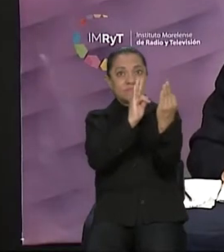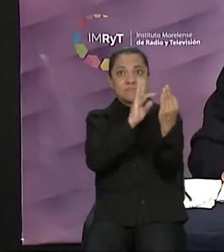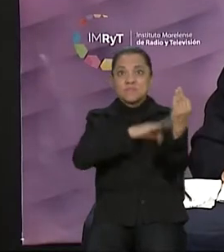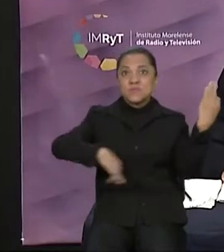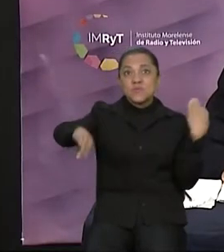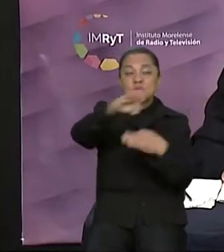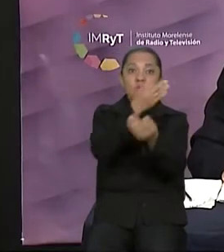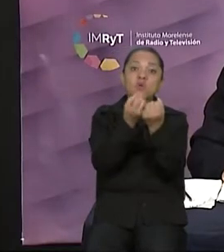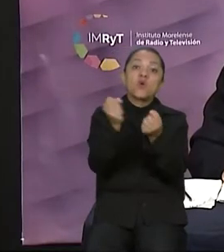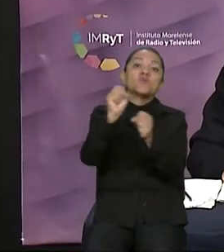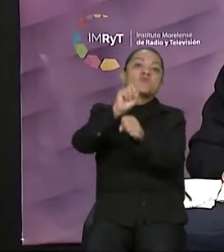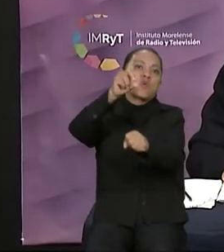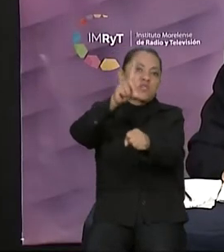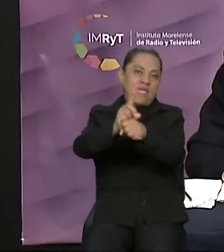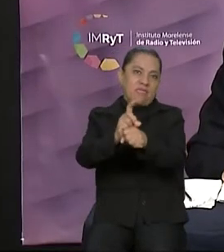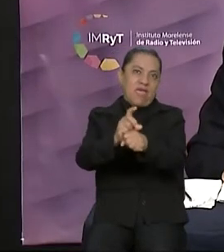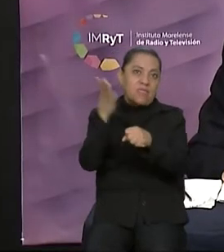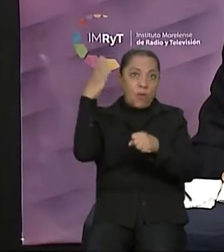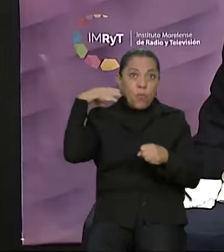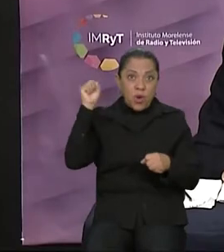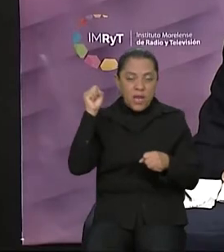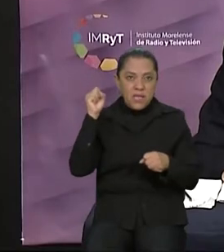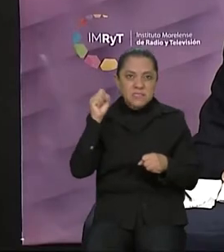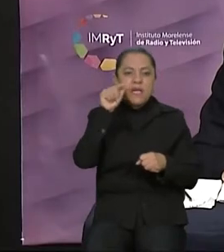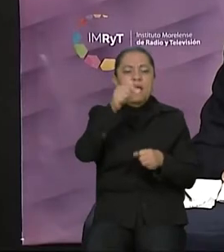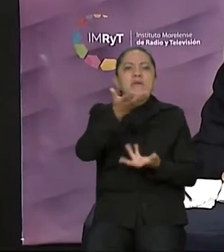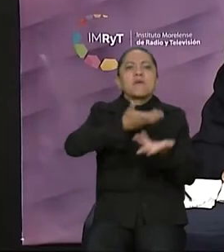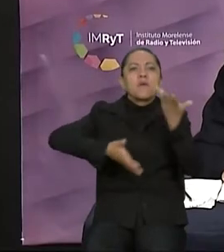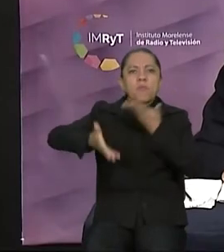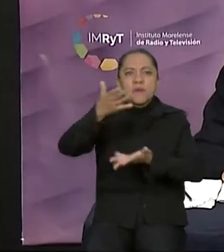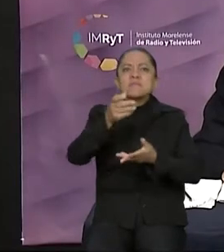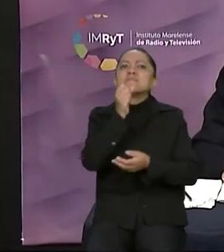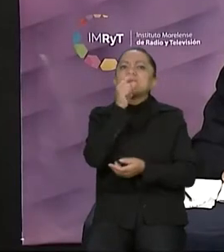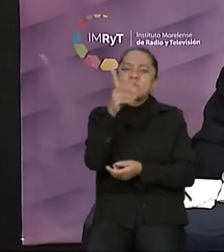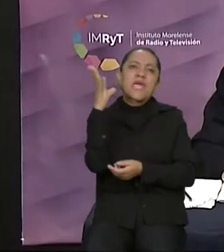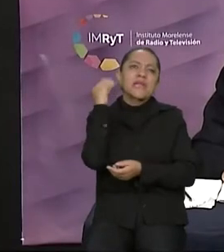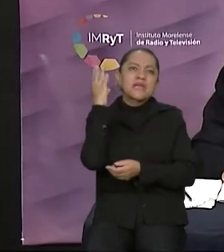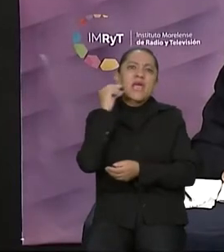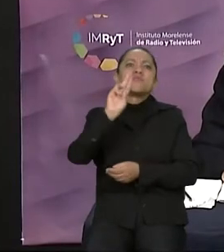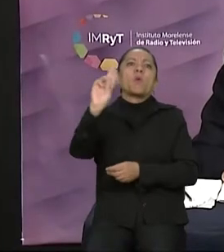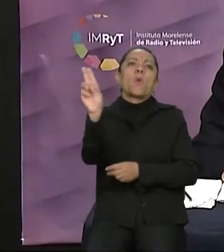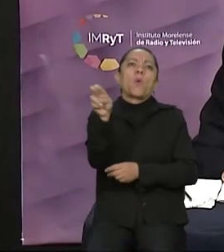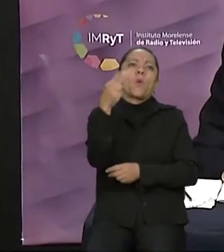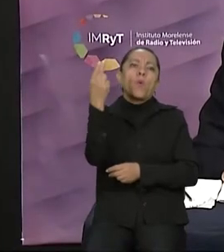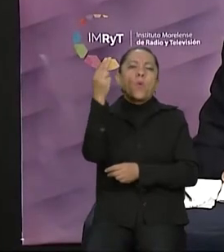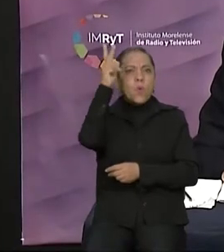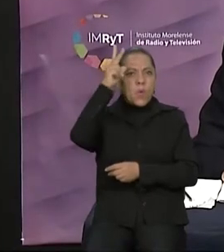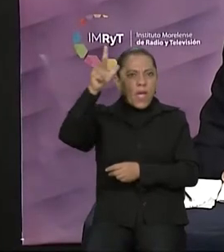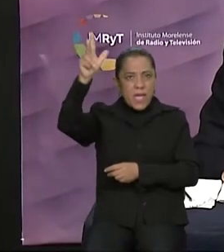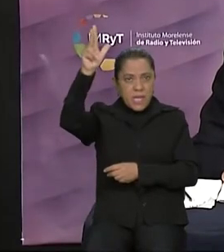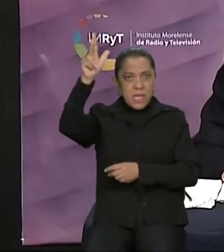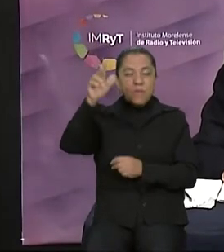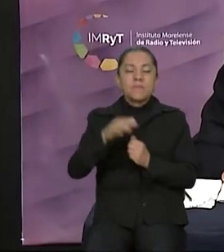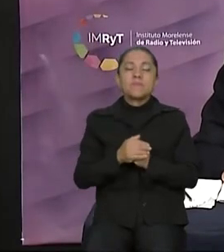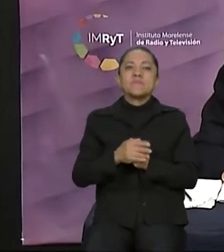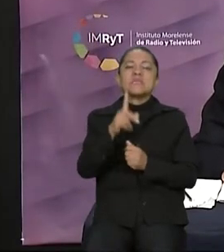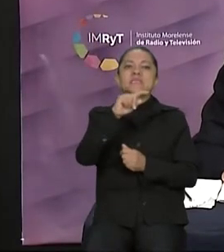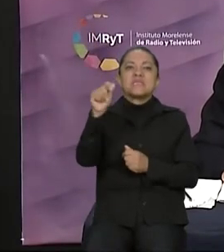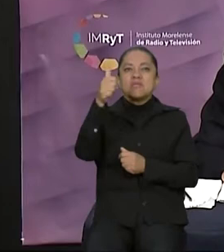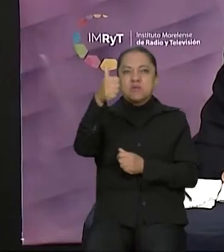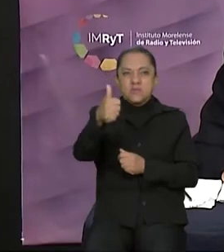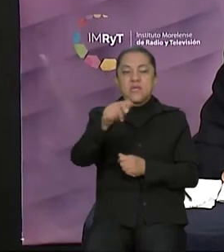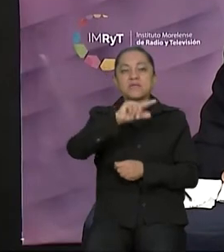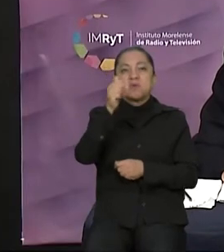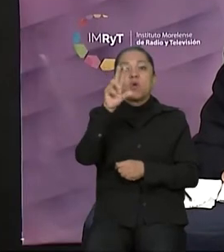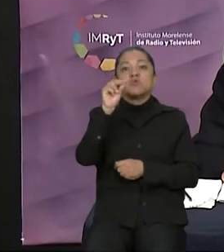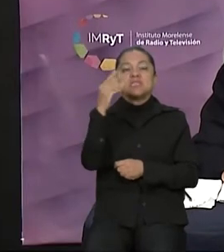estaciones hermanas como Radio UAM a través de sus emisoras 106.1 FM en Cuernavaca, 89.1 FM